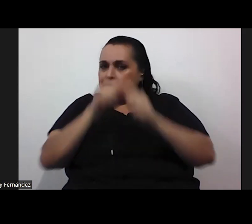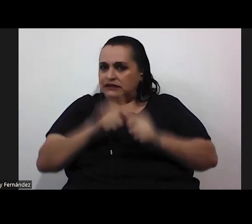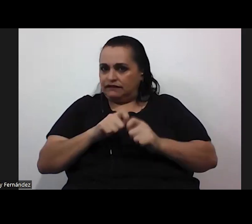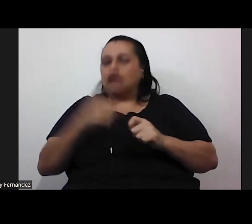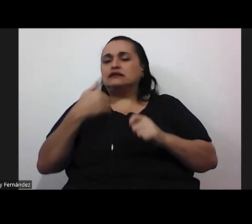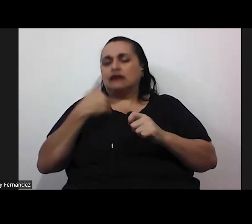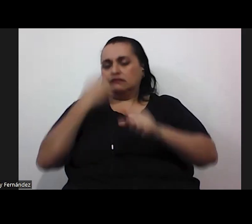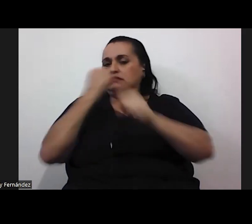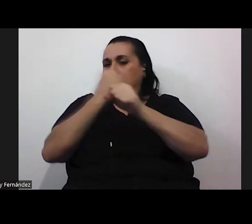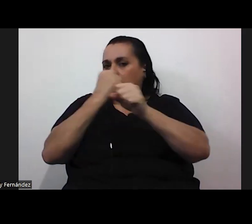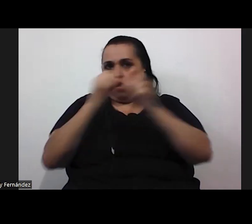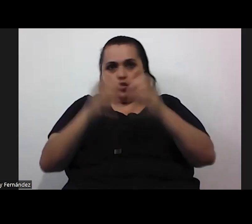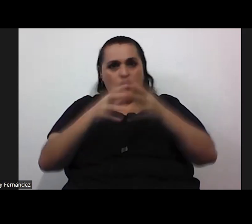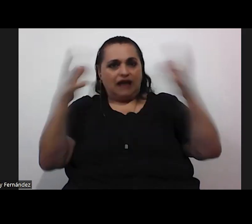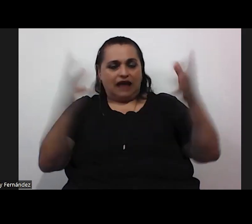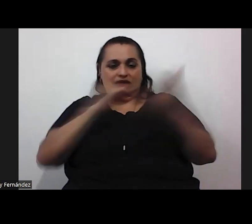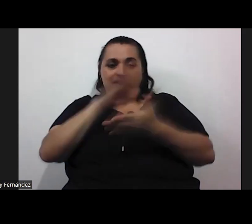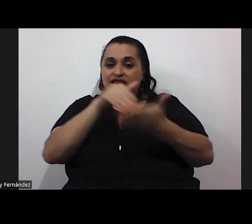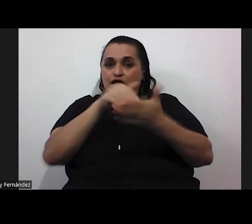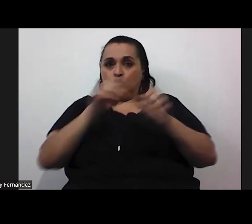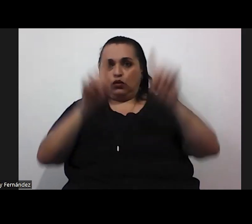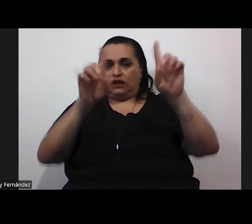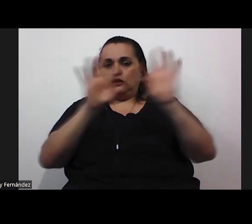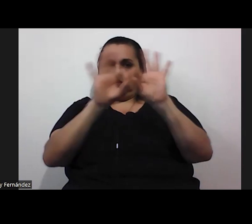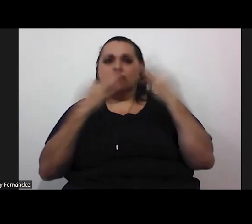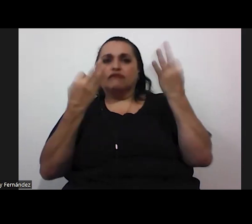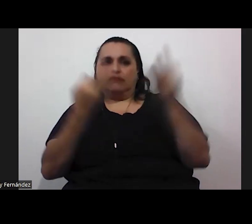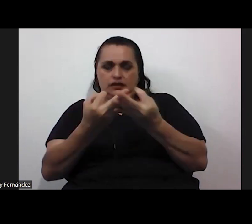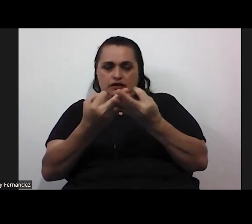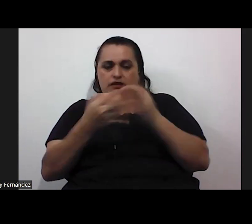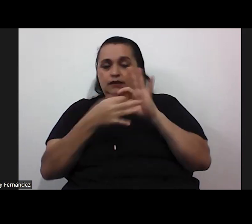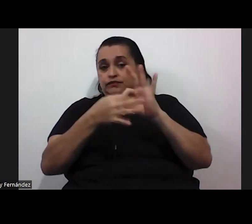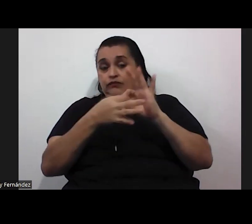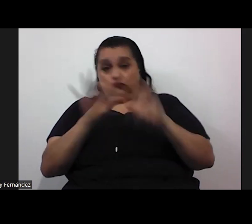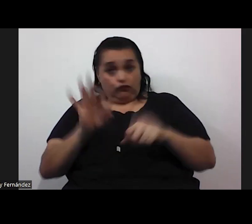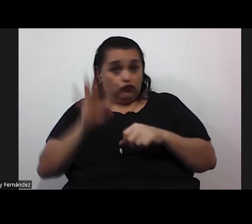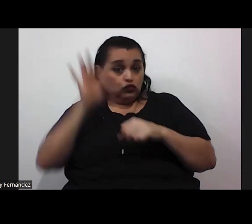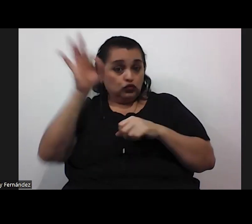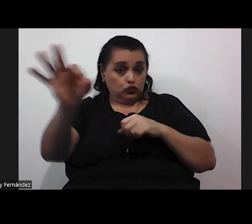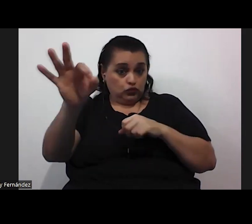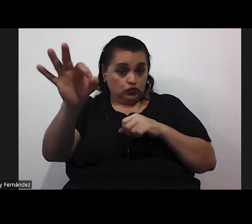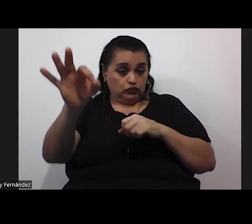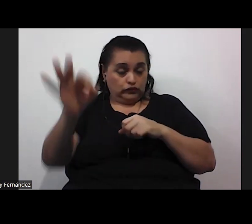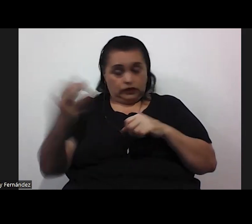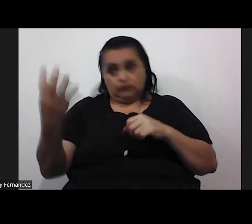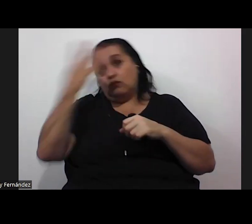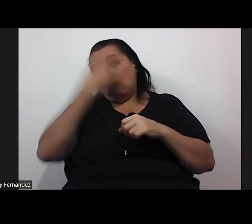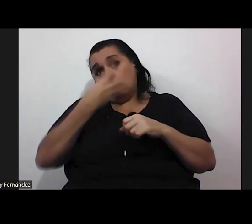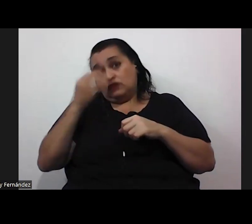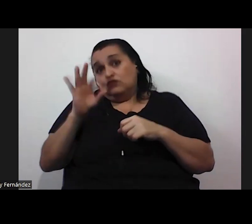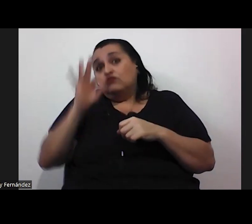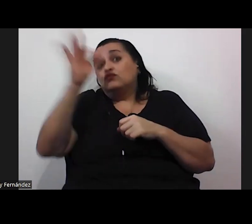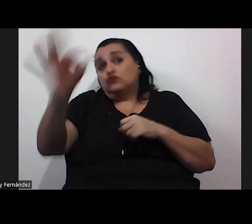grande del centro educativo la familia y con respecto al futuro sería muy bonito que en el futuro